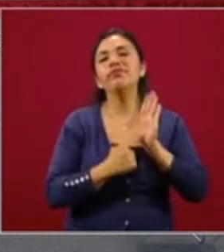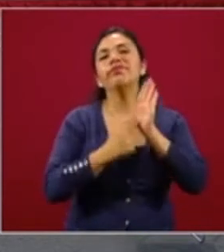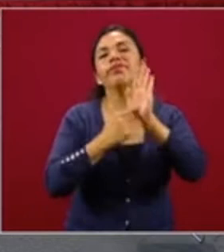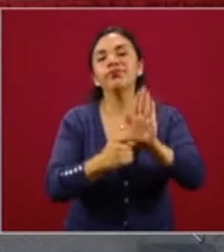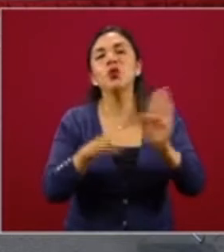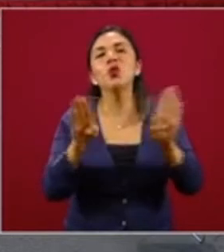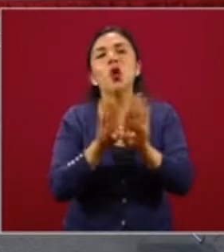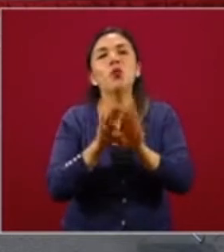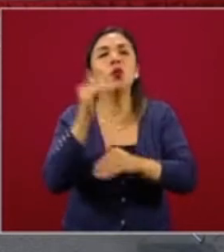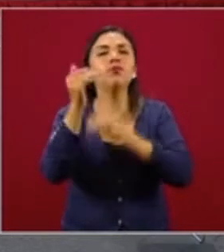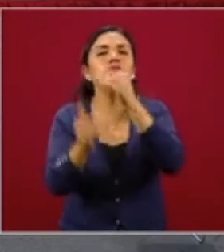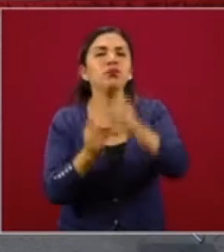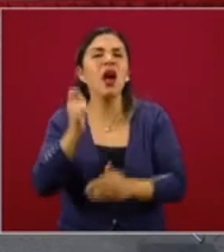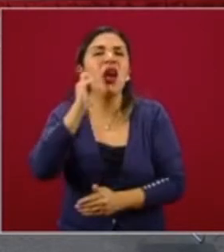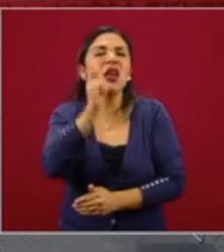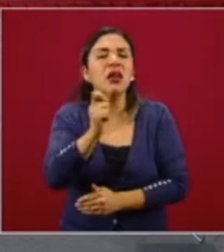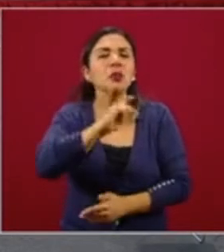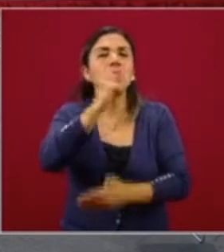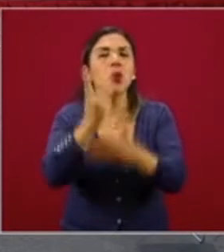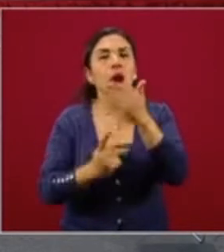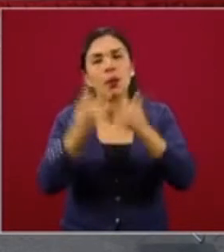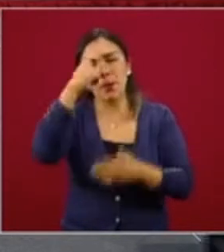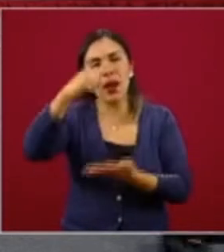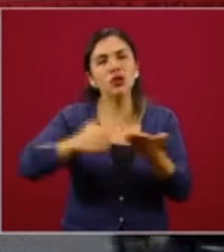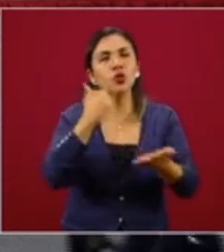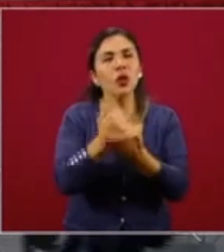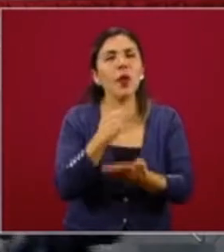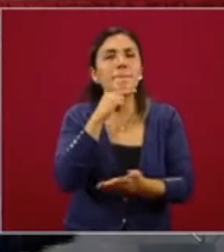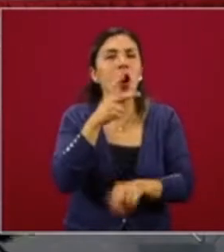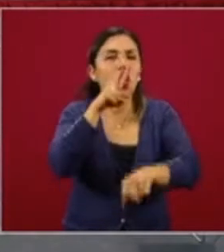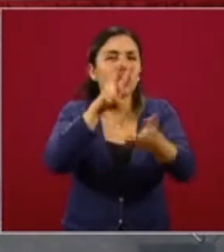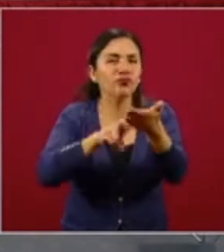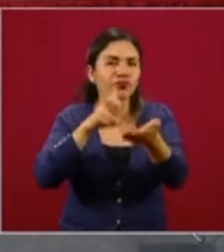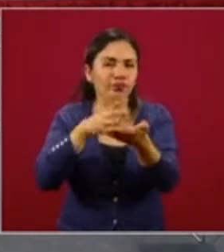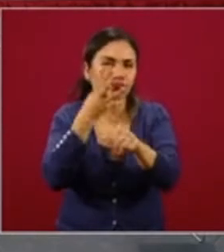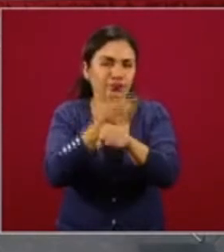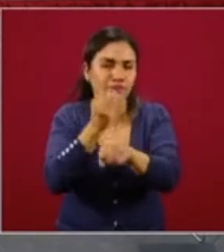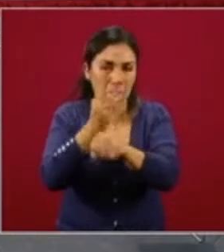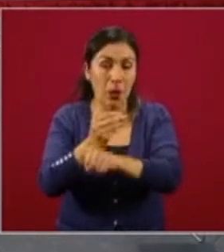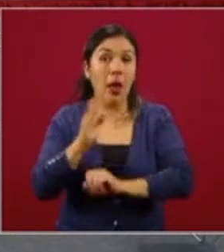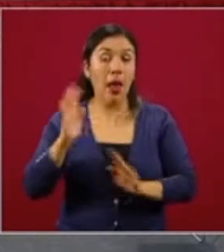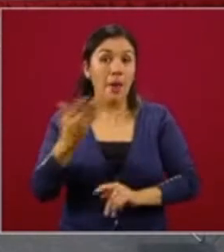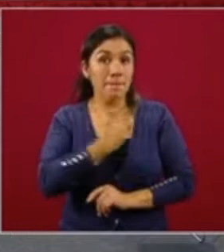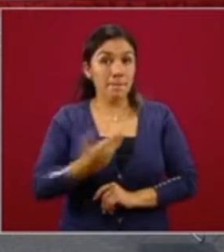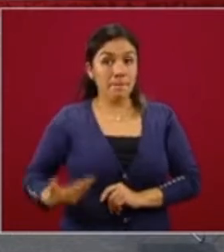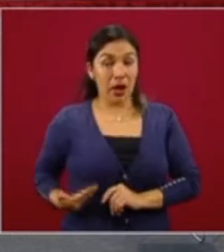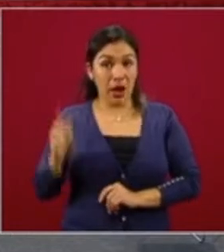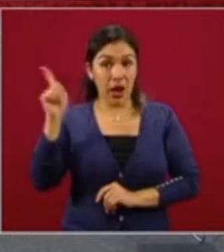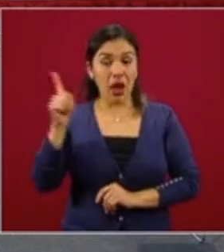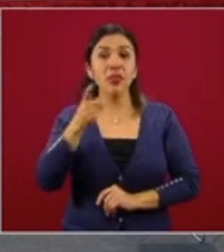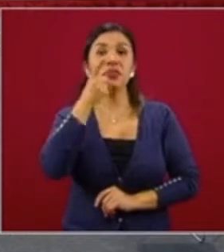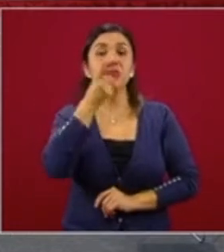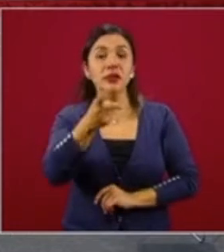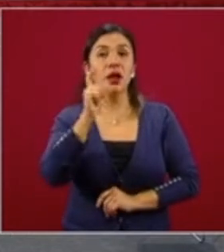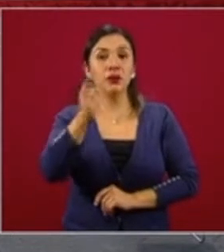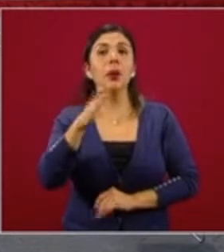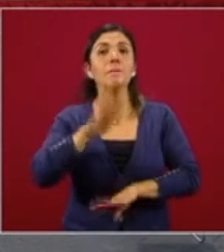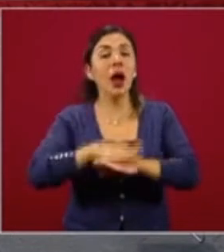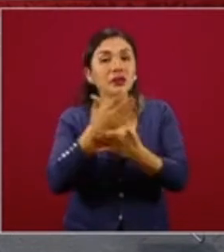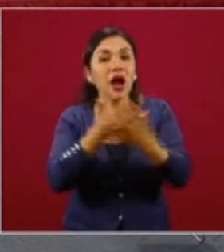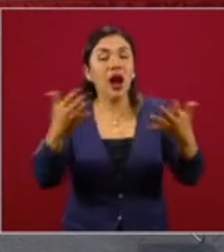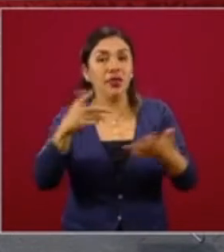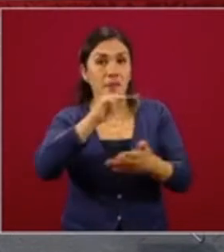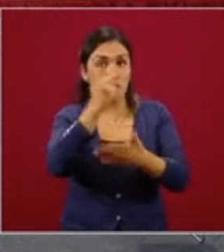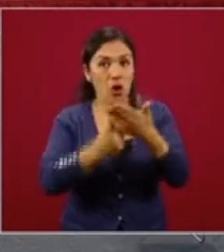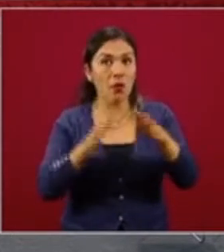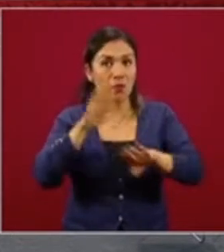los avances y de qué consiste el programa de mejoramiento urbano. Ya el presidente de la República señalaba cabalmente que va a haber una ampliación del programa,